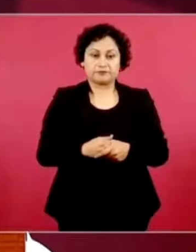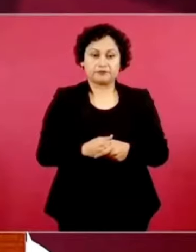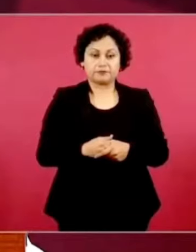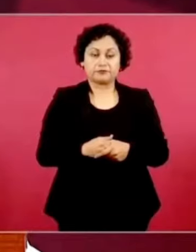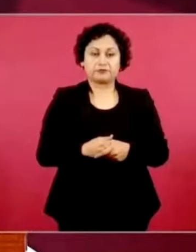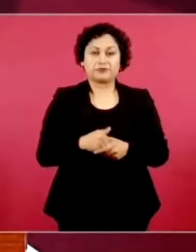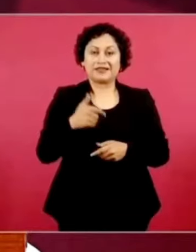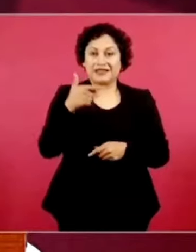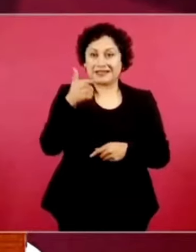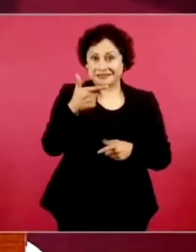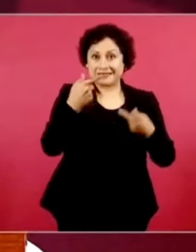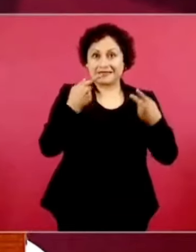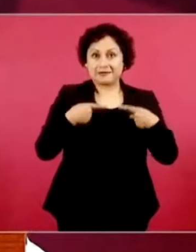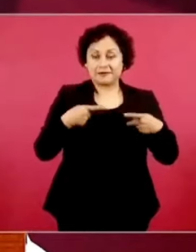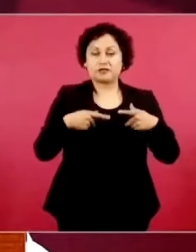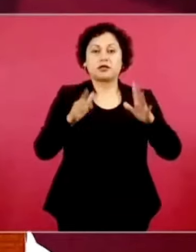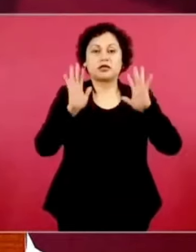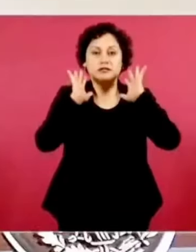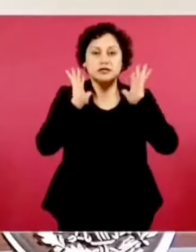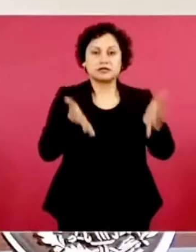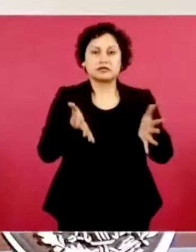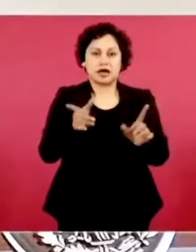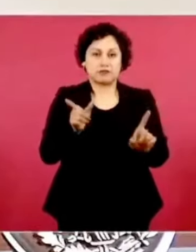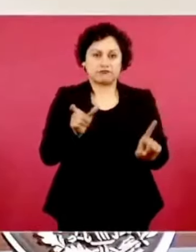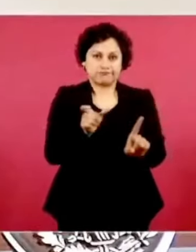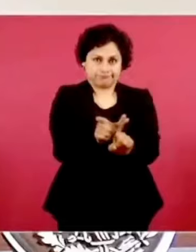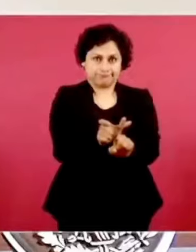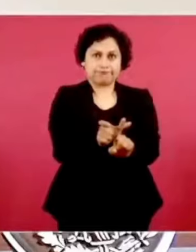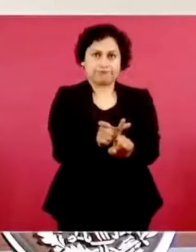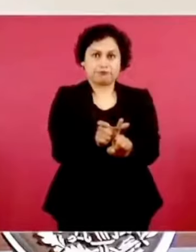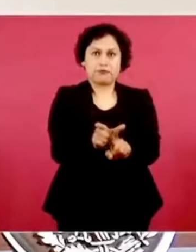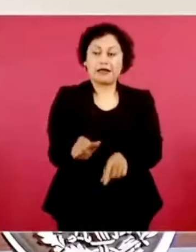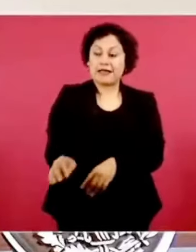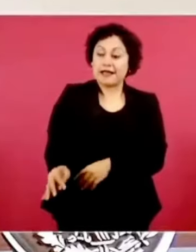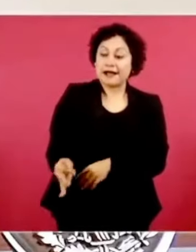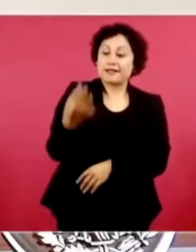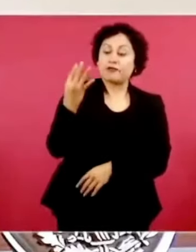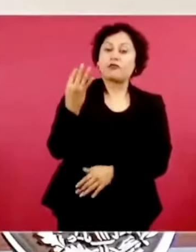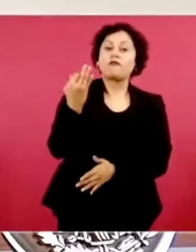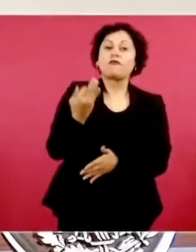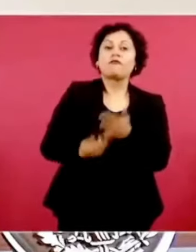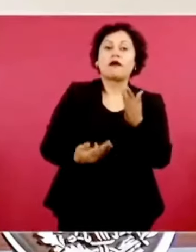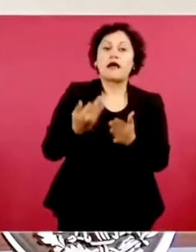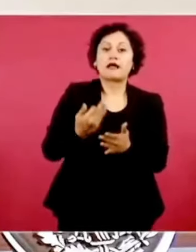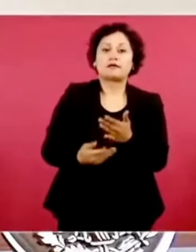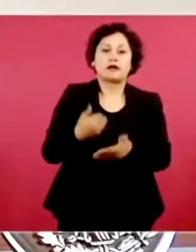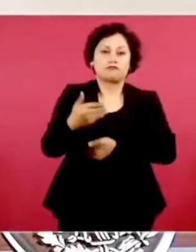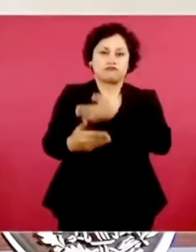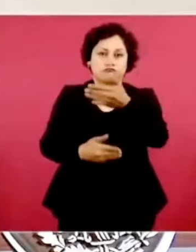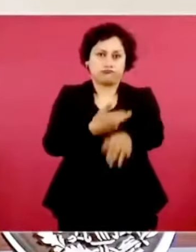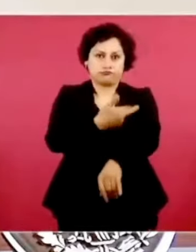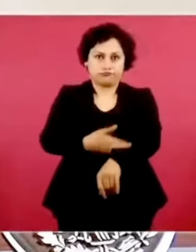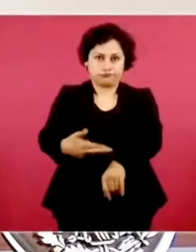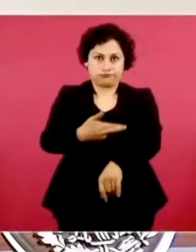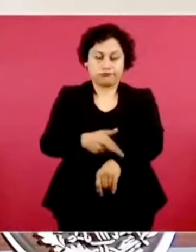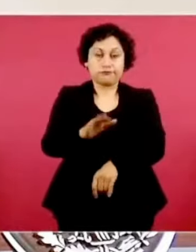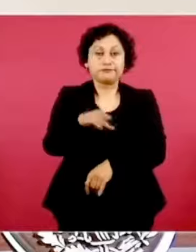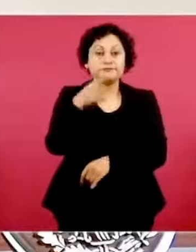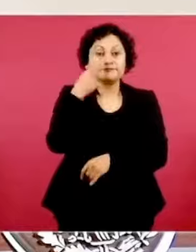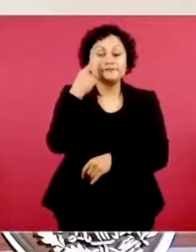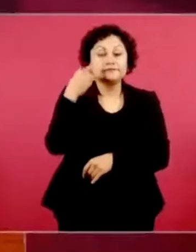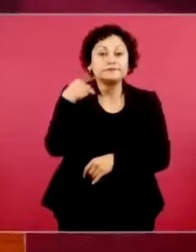la protección y 14 están en proceso. El 2 y el 4 de marzo